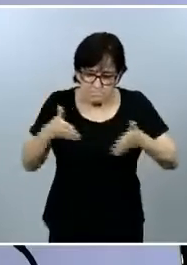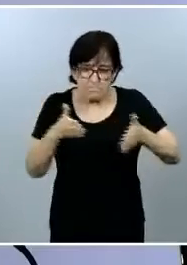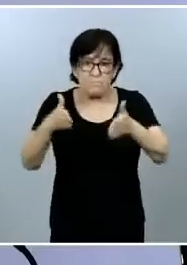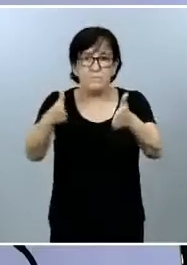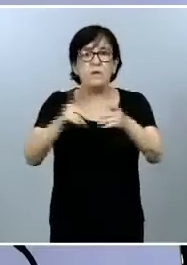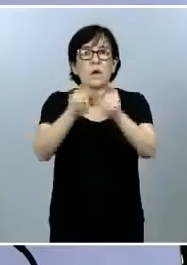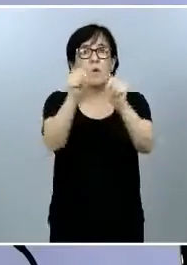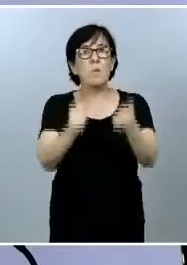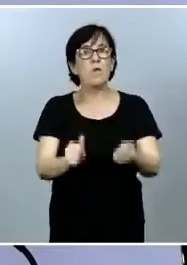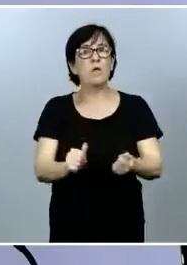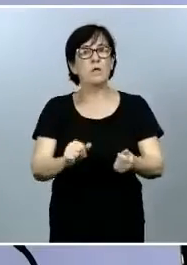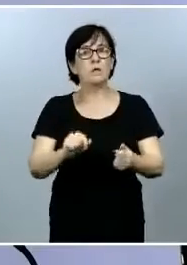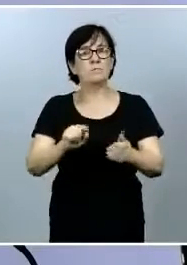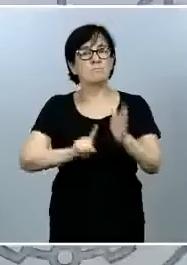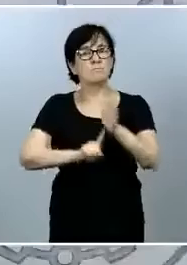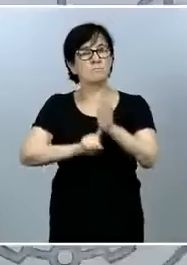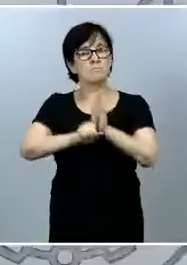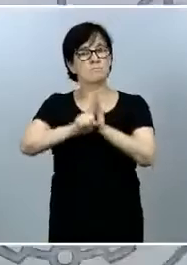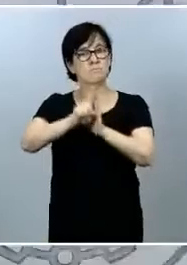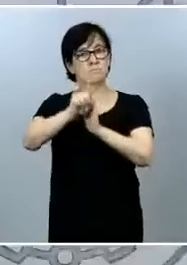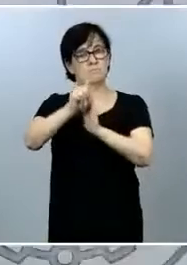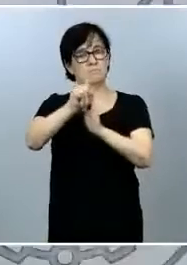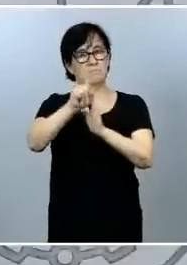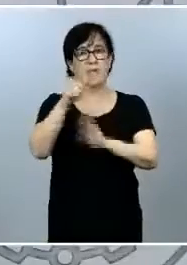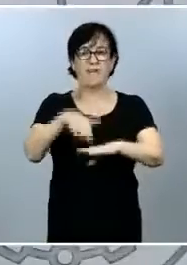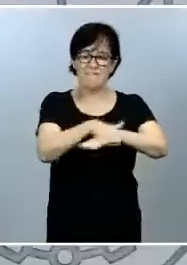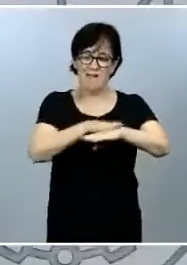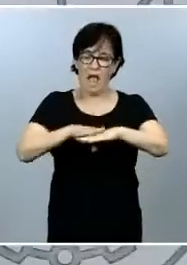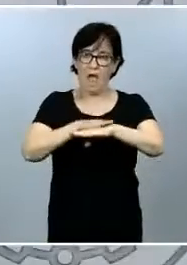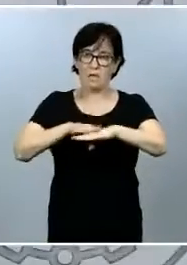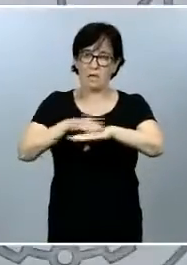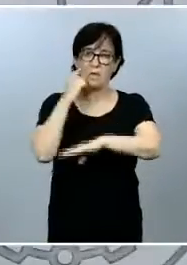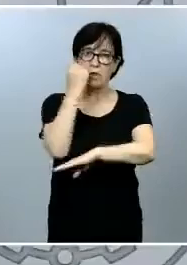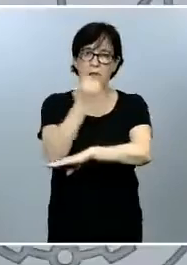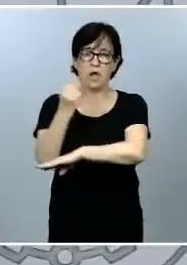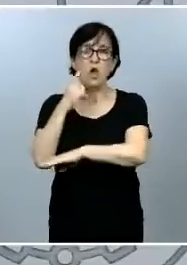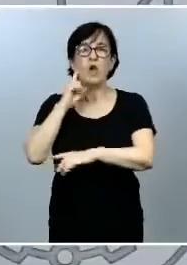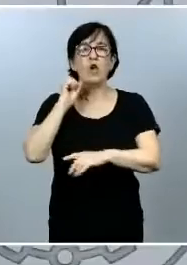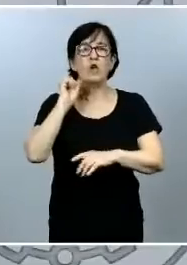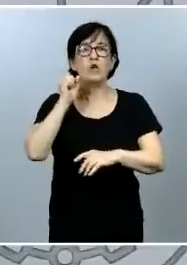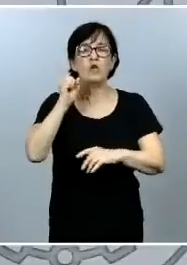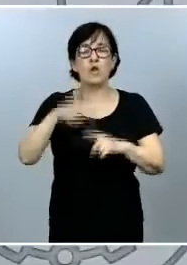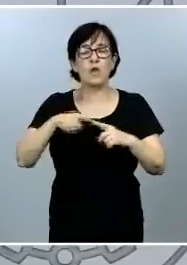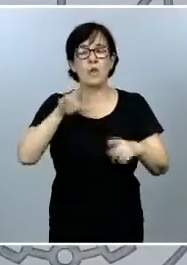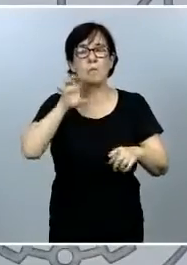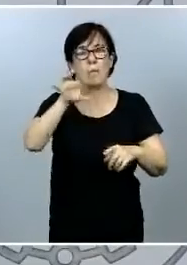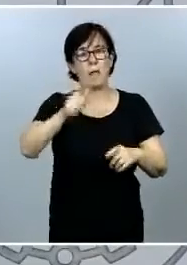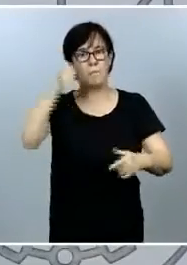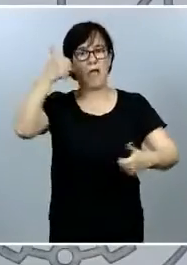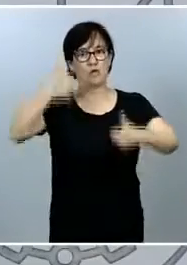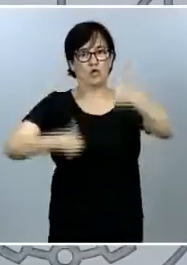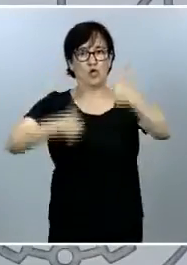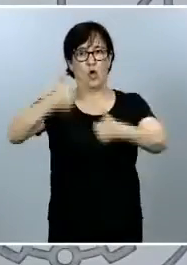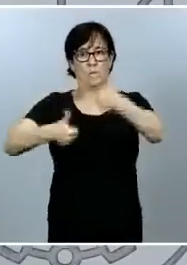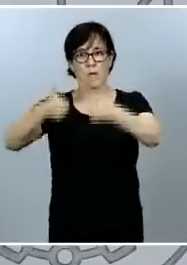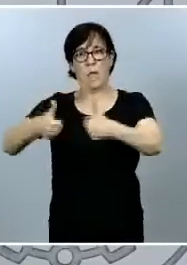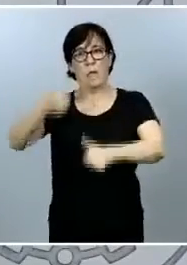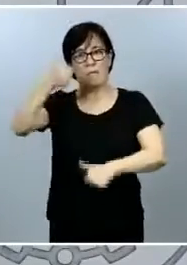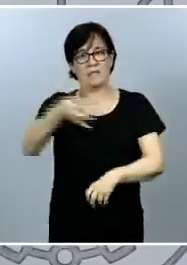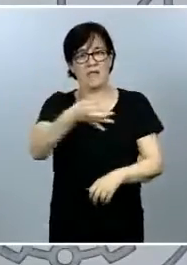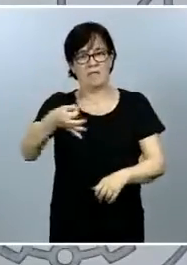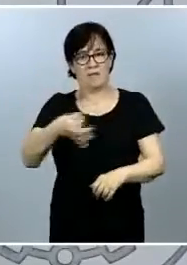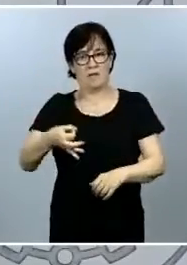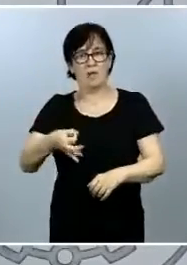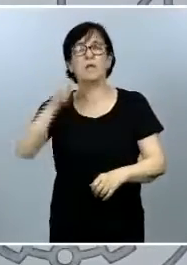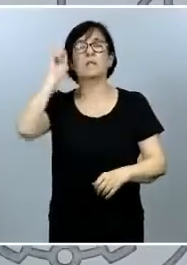crecimiento hacia estos ejes para conseguir no solo que seamos un país más competitivo y más eficiente, sino